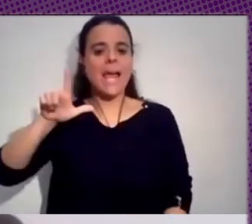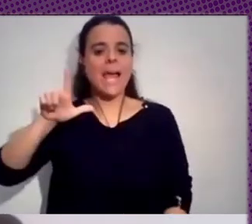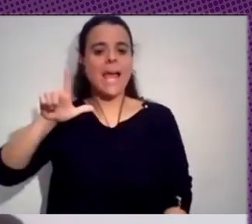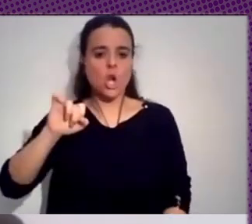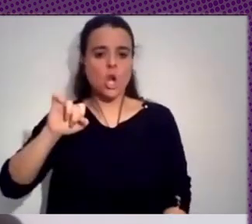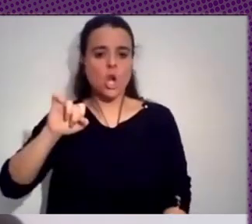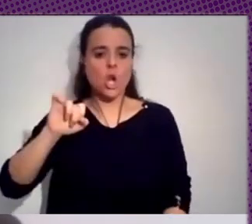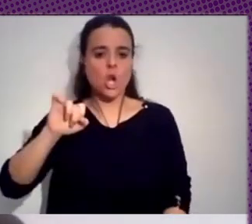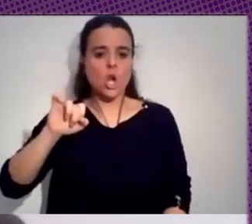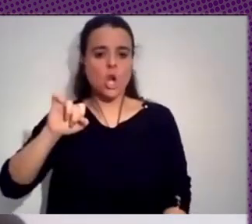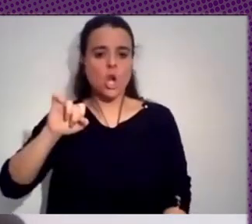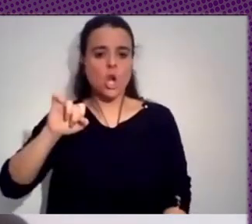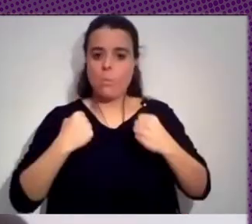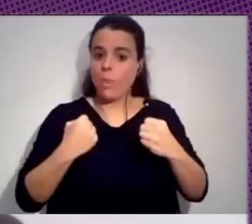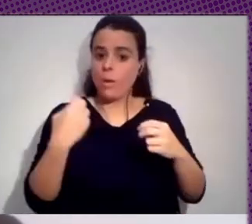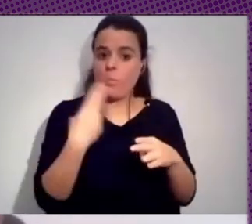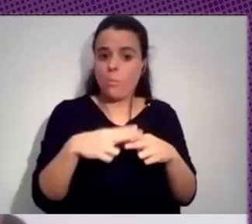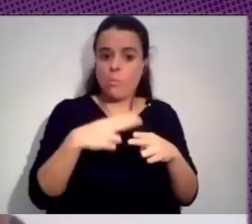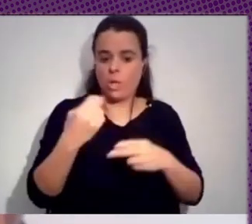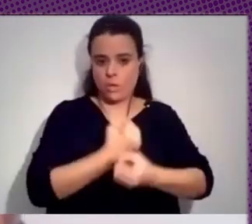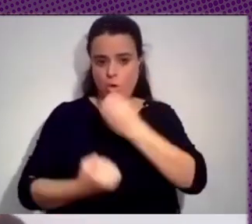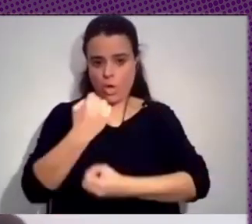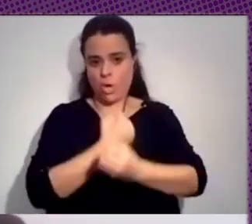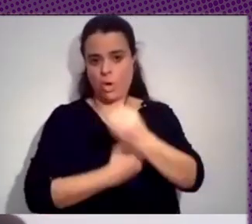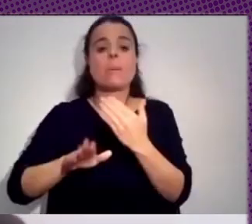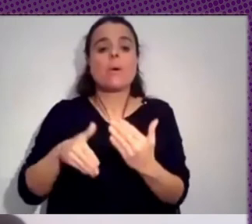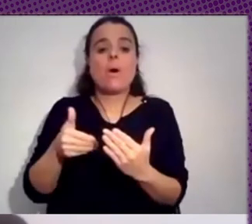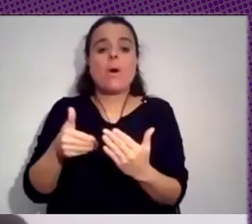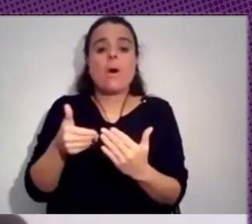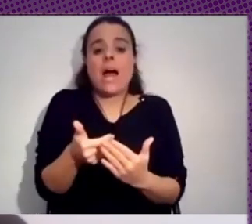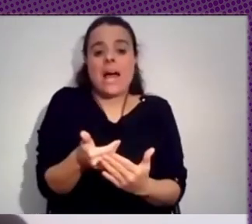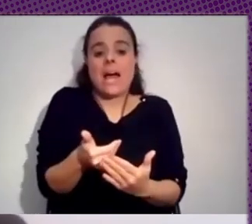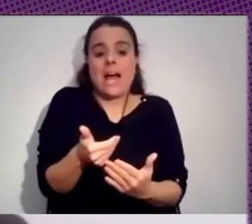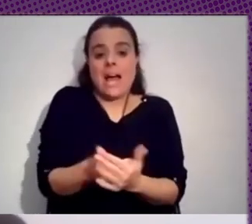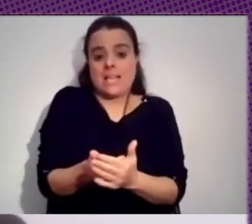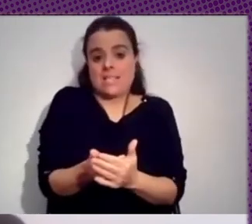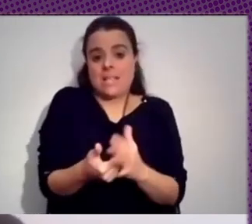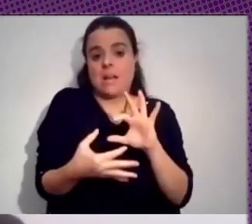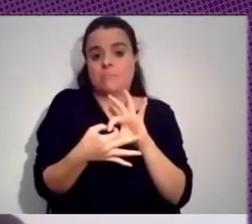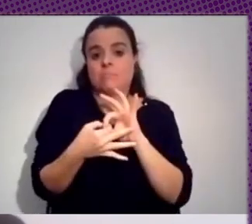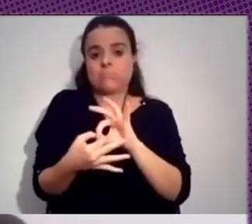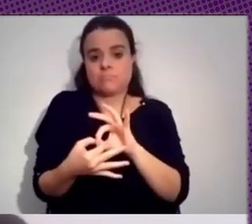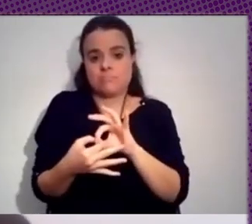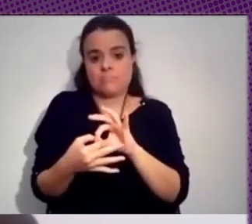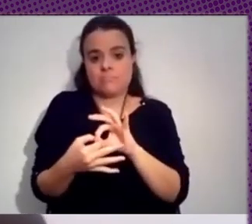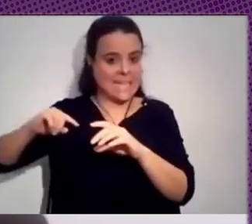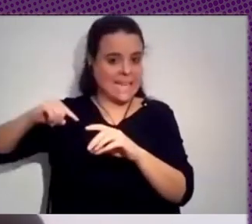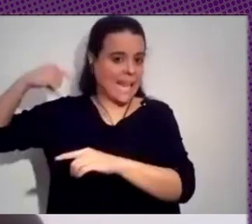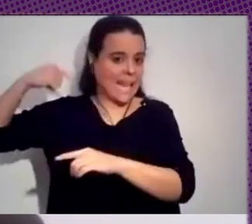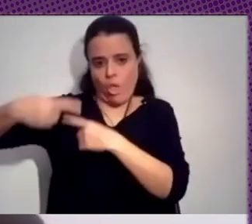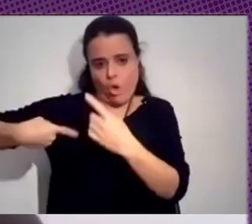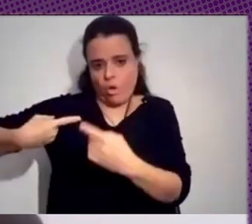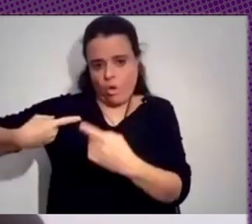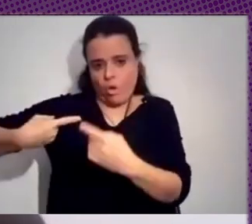poderes políticos y económicos incluso haciendo una conexión con que esto es tradicional digamos que esto no es una cosa de